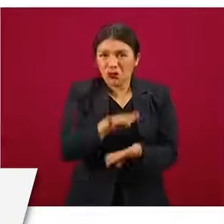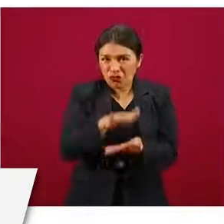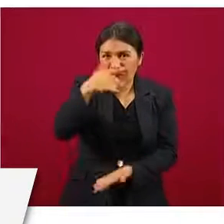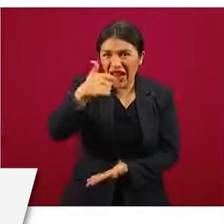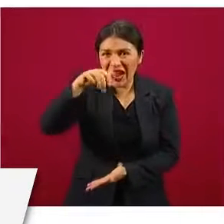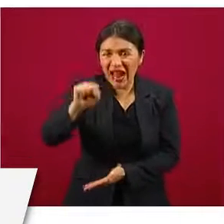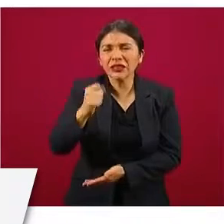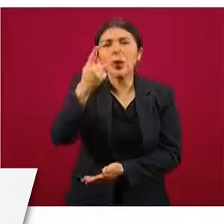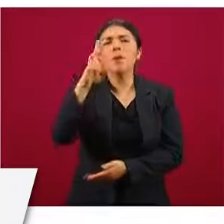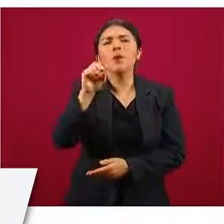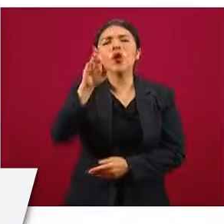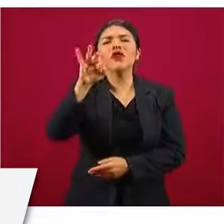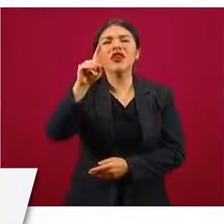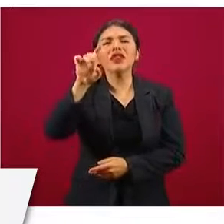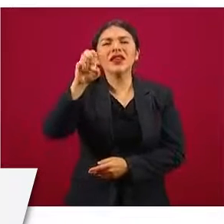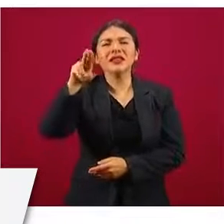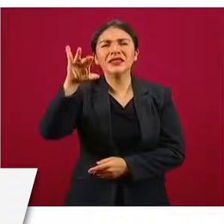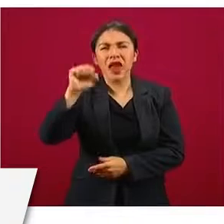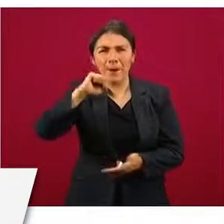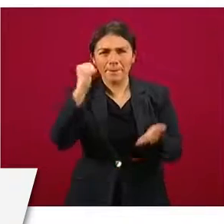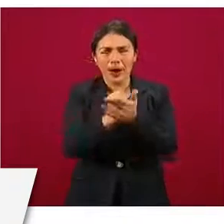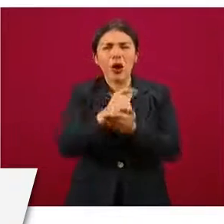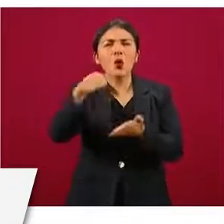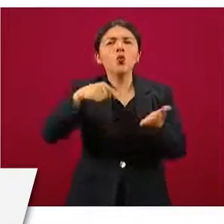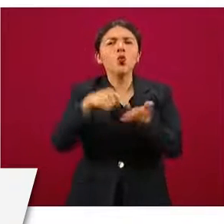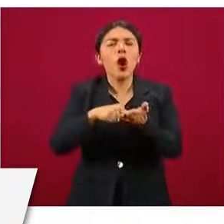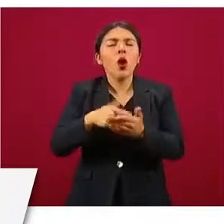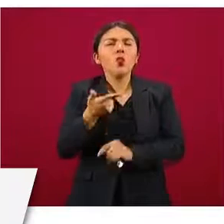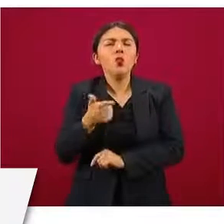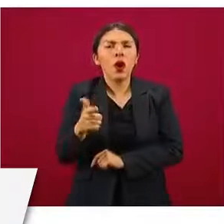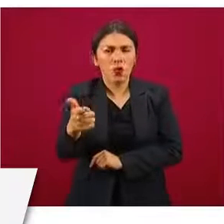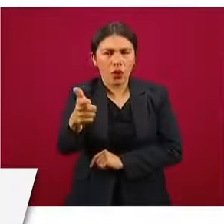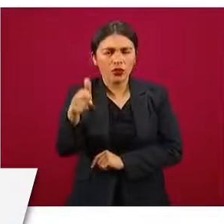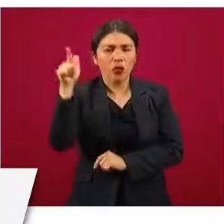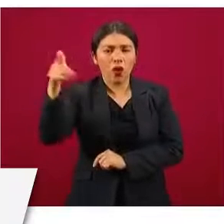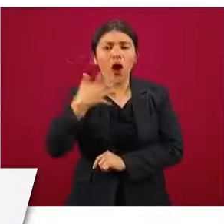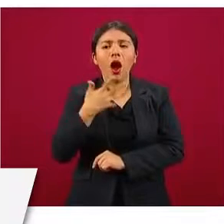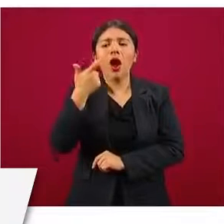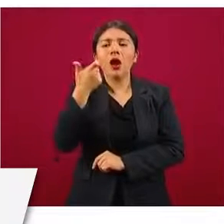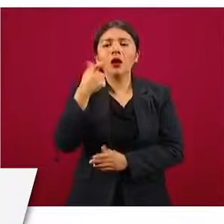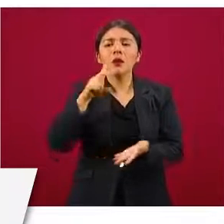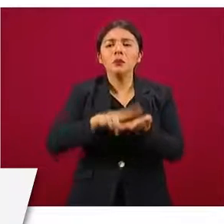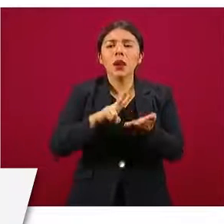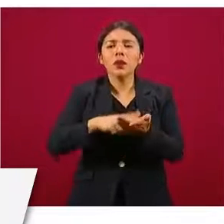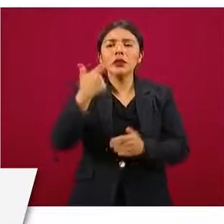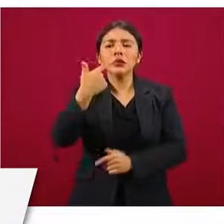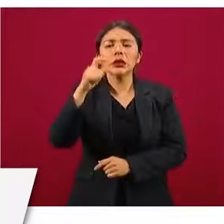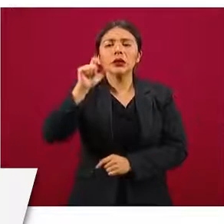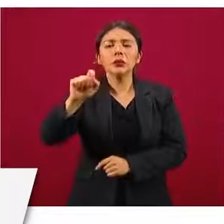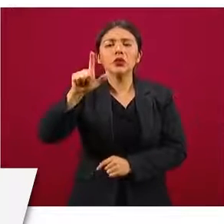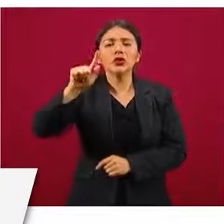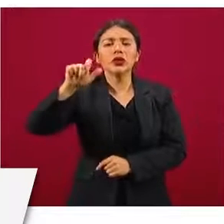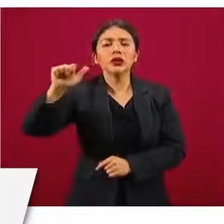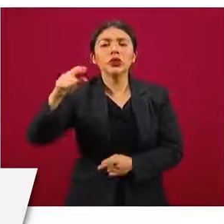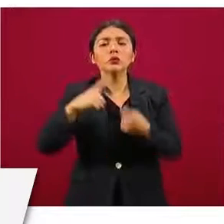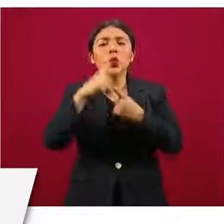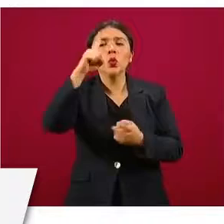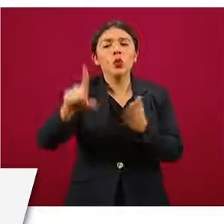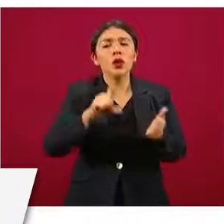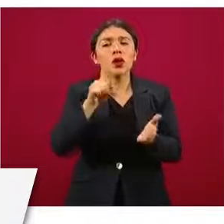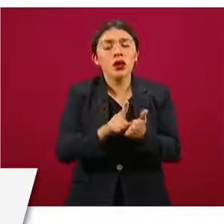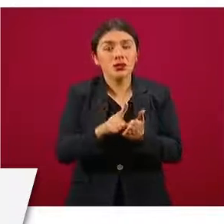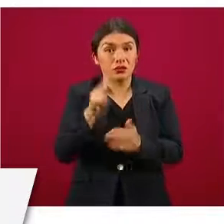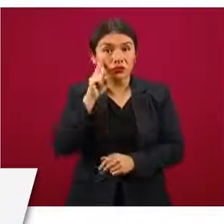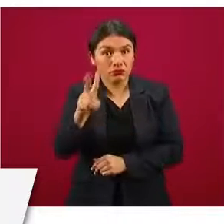con gas Providencia, en Dolores, Hidalgo, Guanajuato, 7.76 por litro. Ahí ven ustedes